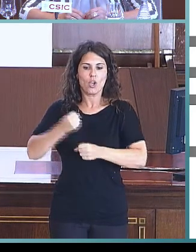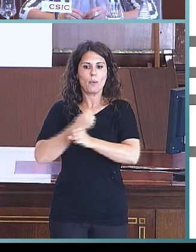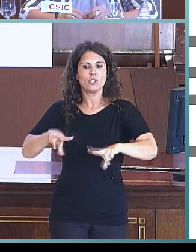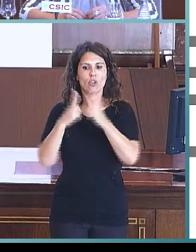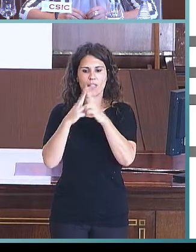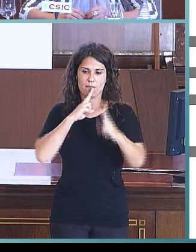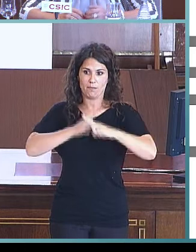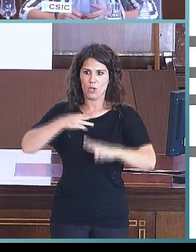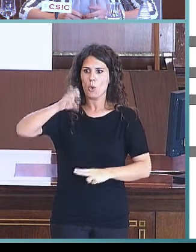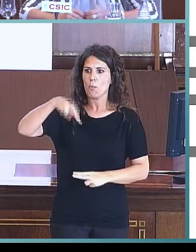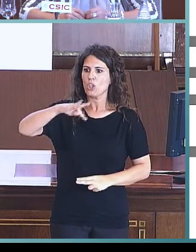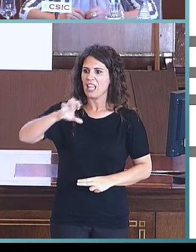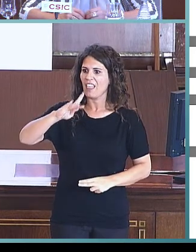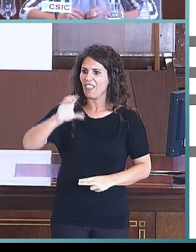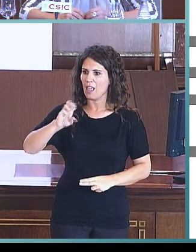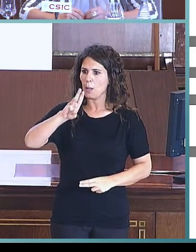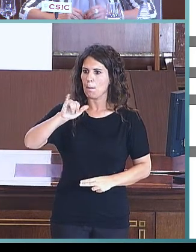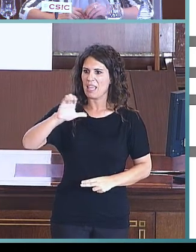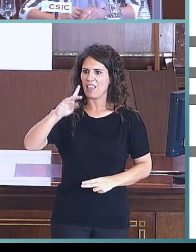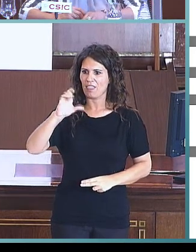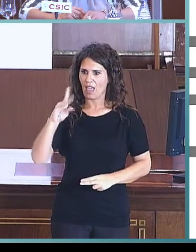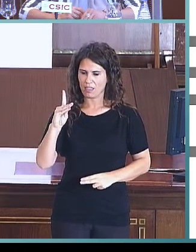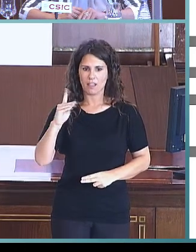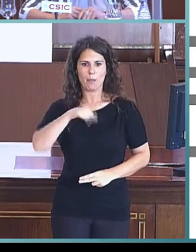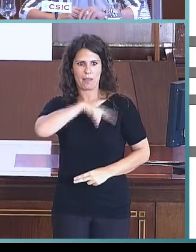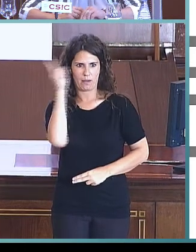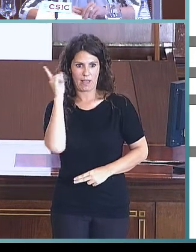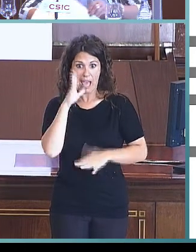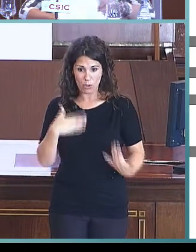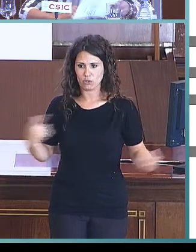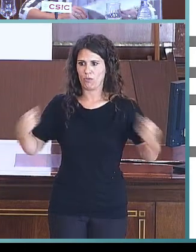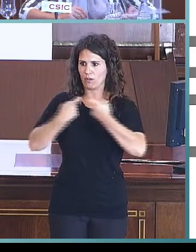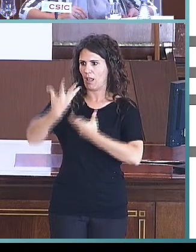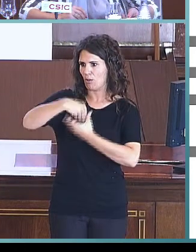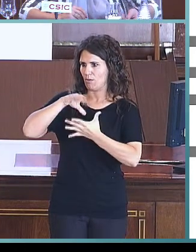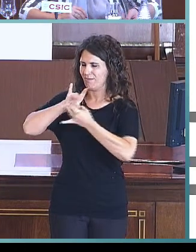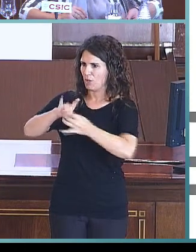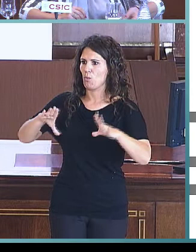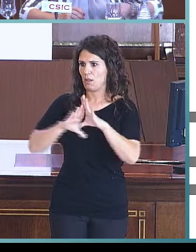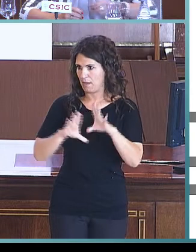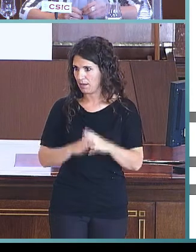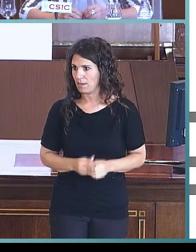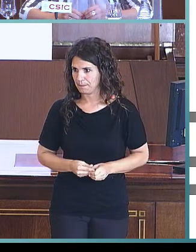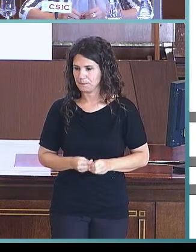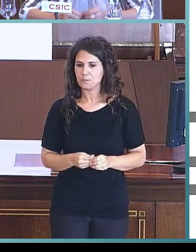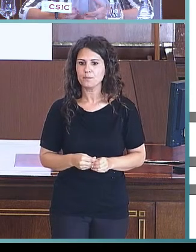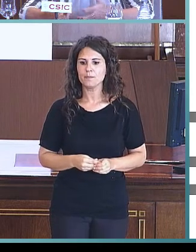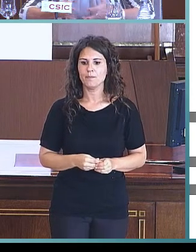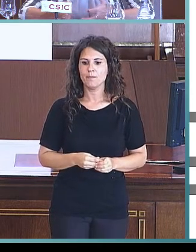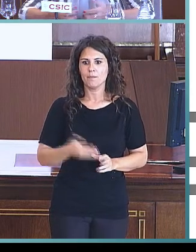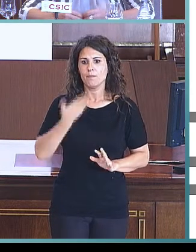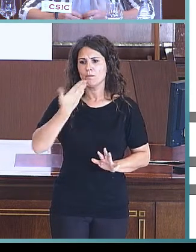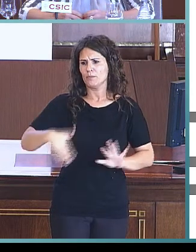Madrid. Es un centro privado concertado de la comunidad de Madrid. Hace diez años,